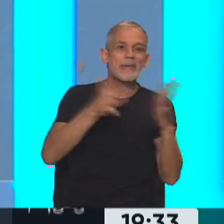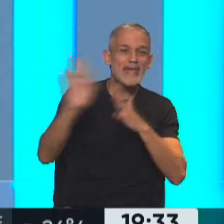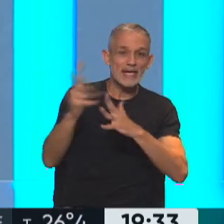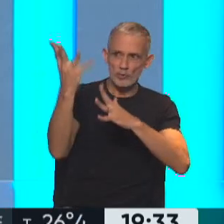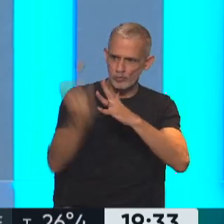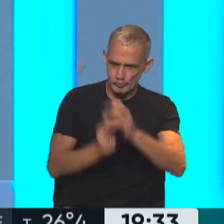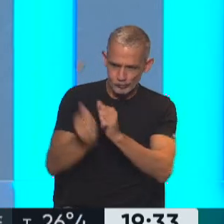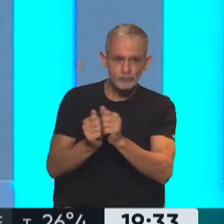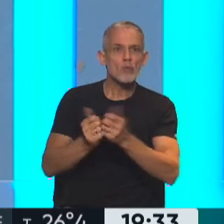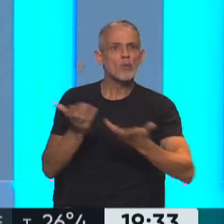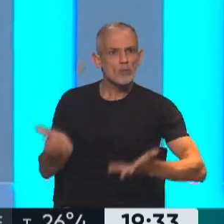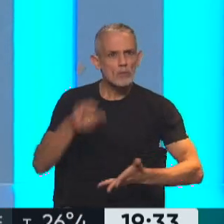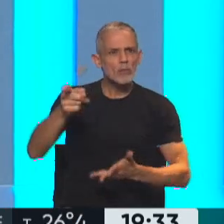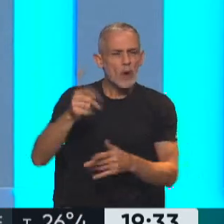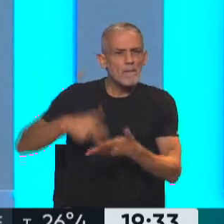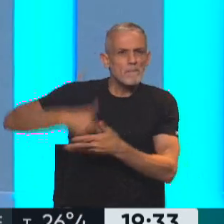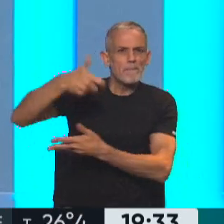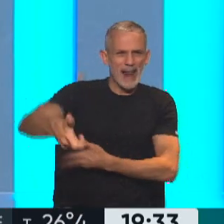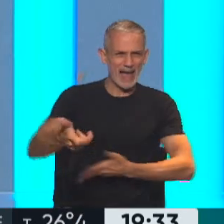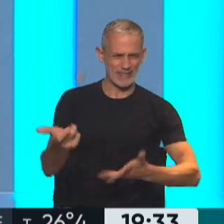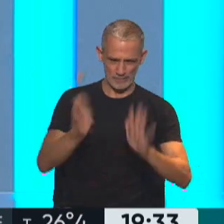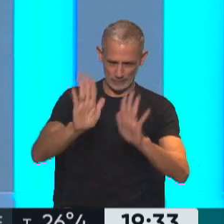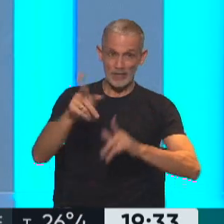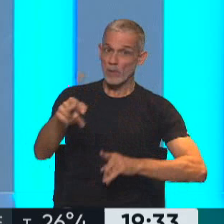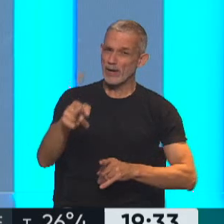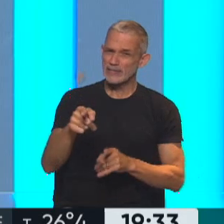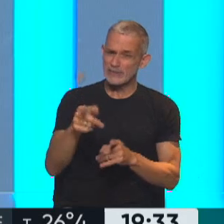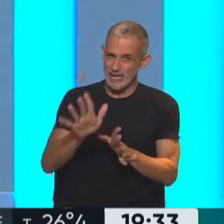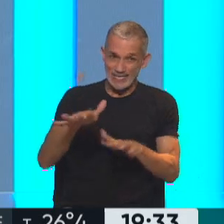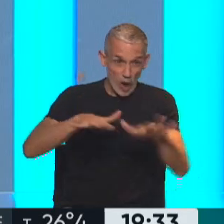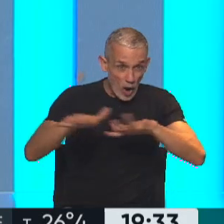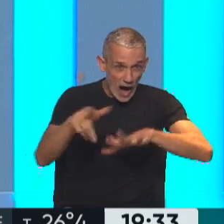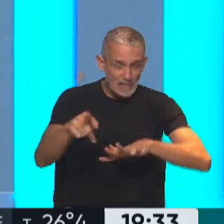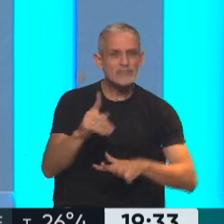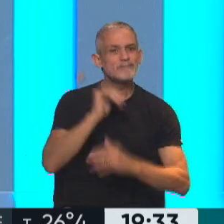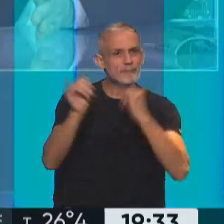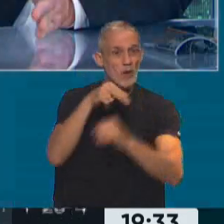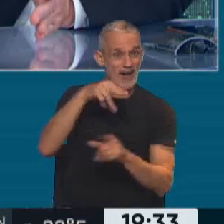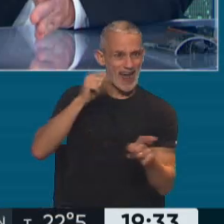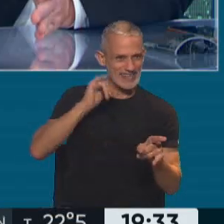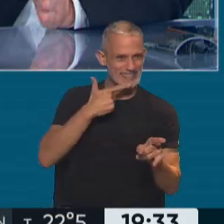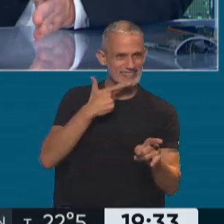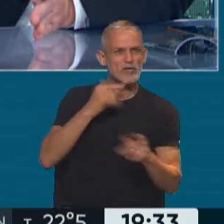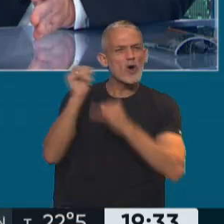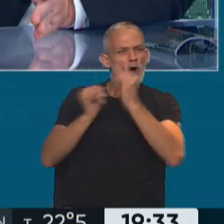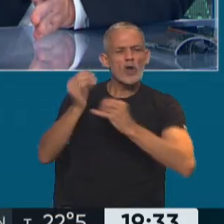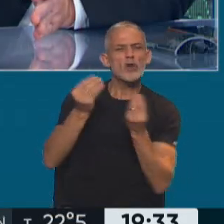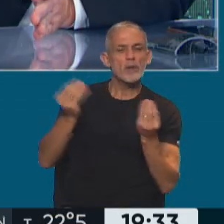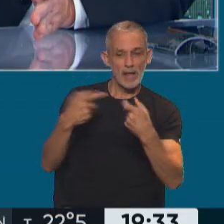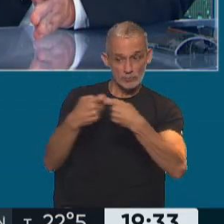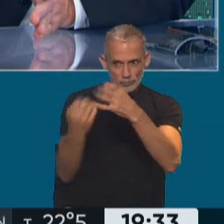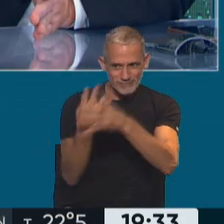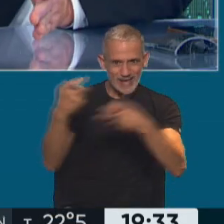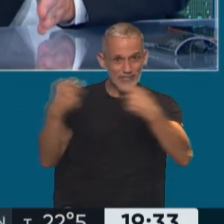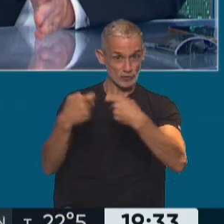invirtiendo dinero en los parques eólicos. Pero además, en ese marco, contó que además Canigia había formado una sociedad